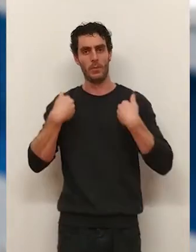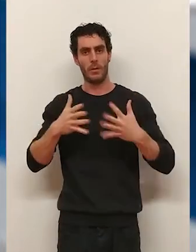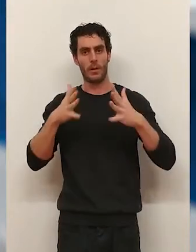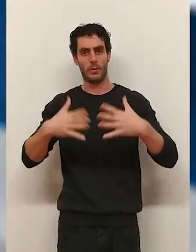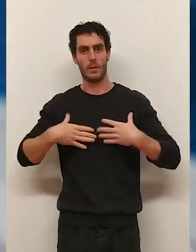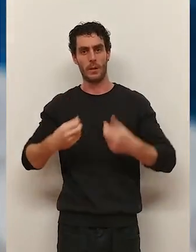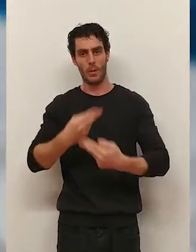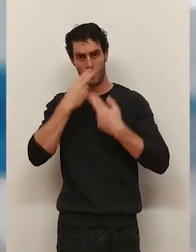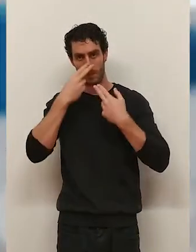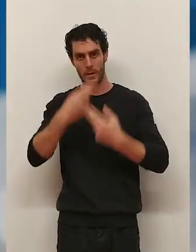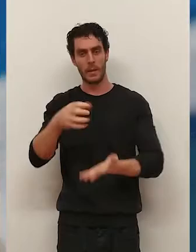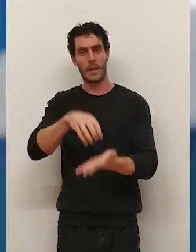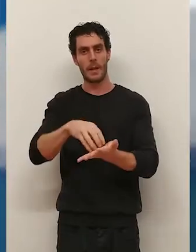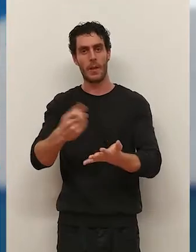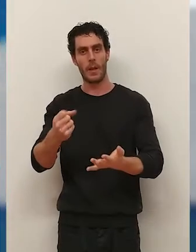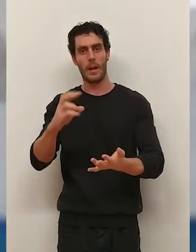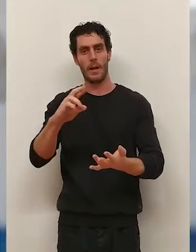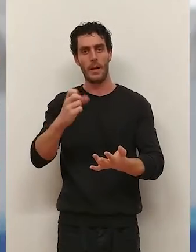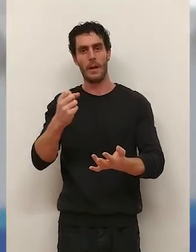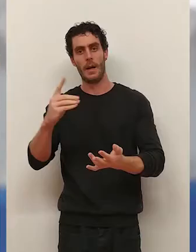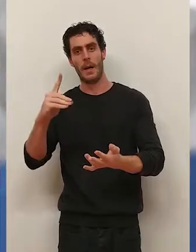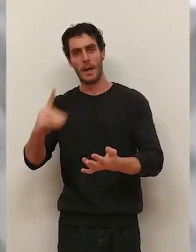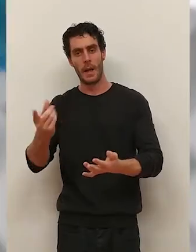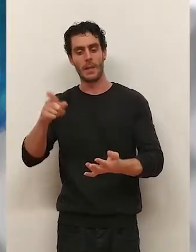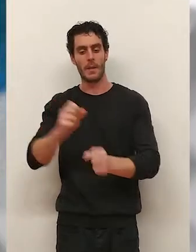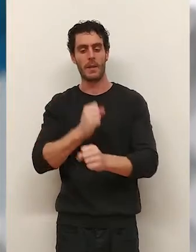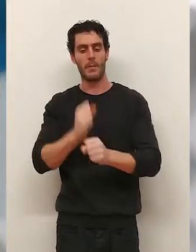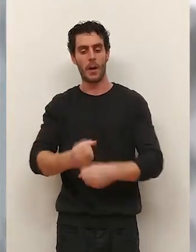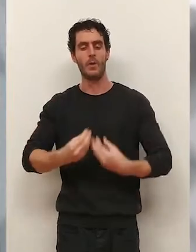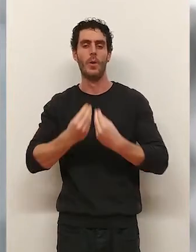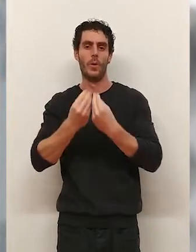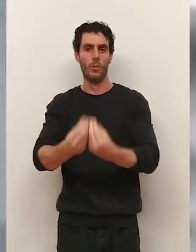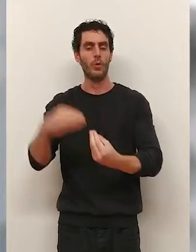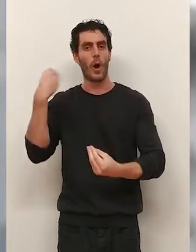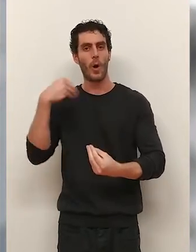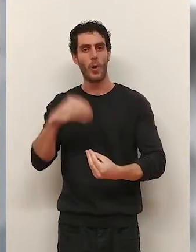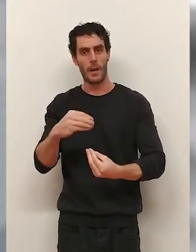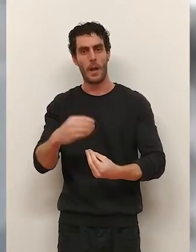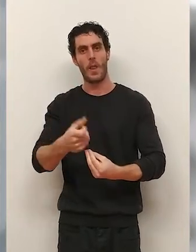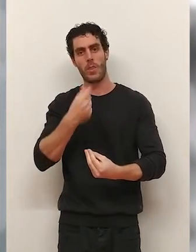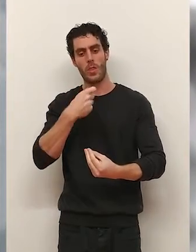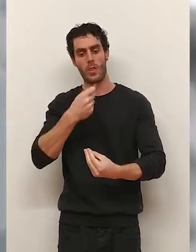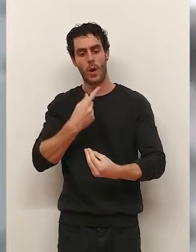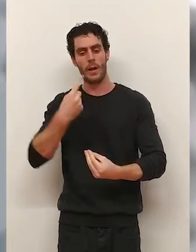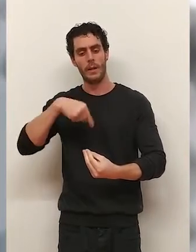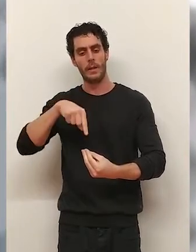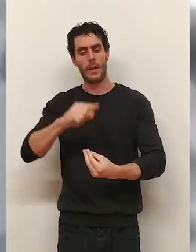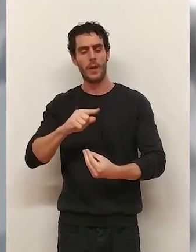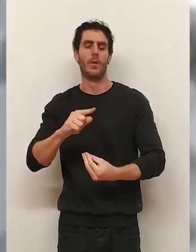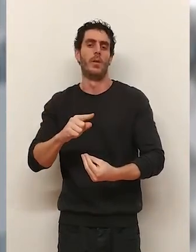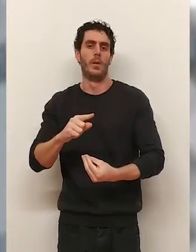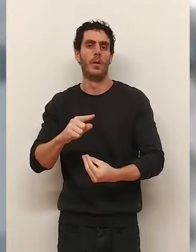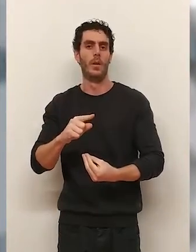Consejería de Salud han visitado las instalaciones de Arad que sigue trabajando también con jóvenes consumidores de sustancias. Ellos acuden empujados por